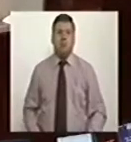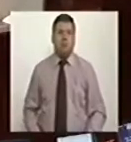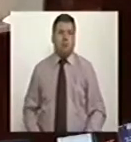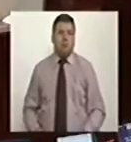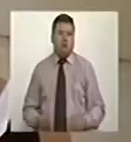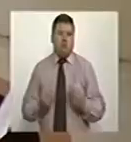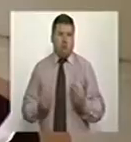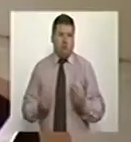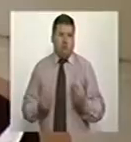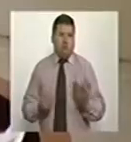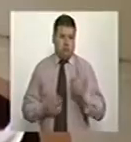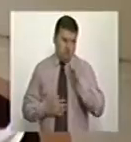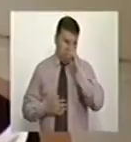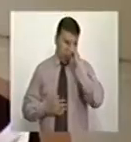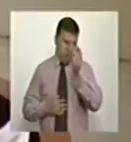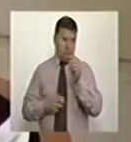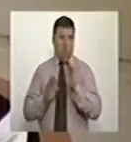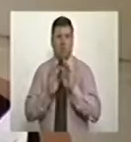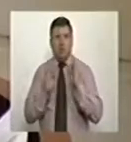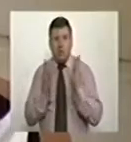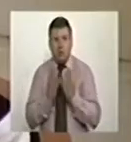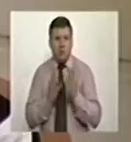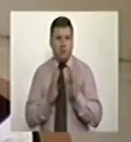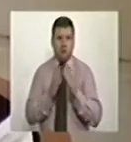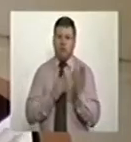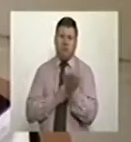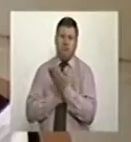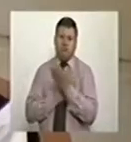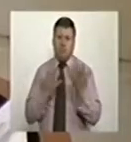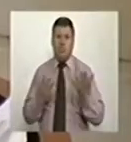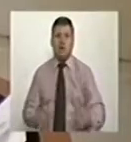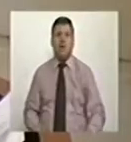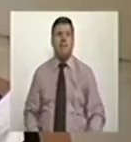para los honorables senadores, senadoras, en fin.